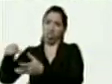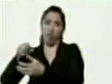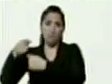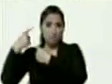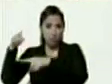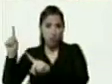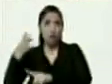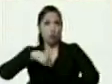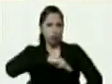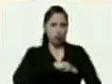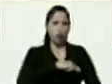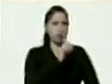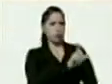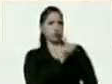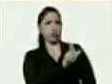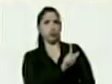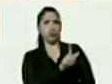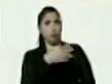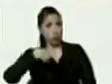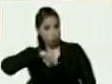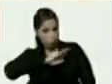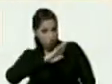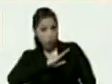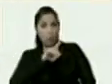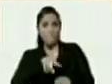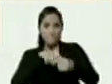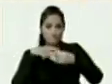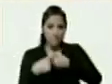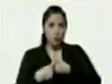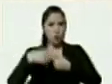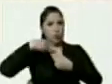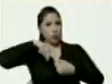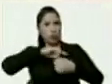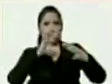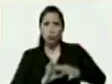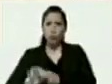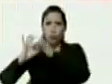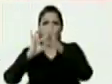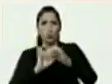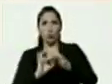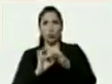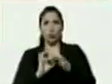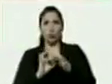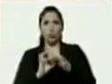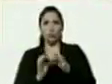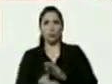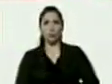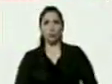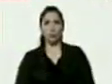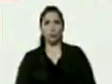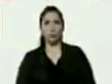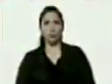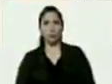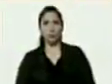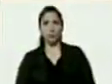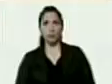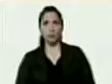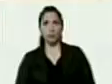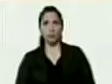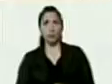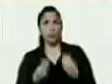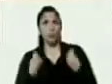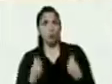nuestro partido y el gran pueblo patriótico estamos unidos y cuente usted que como venezolanos